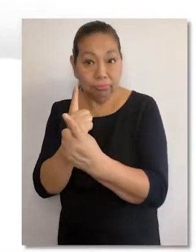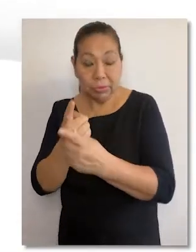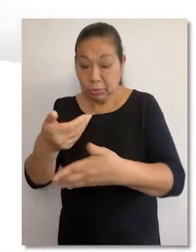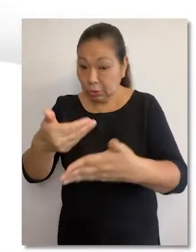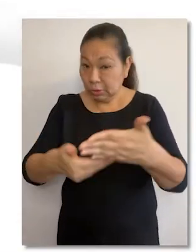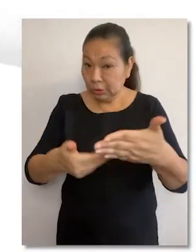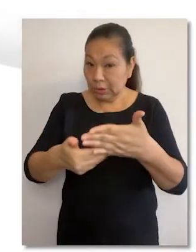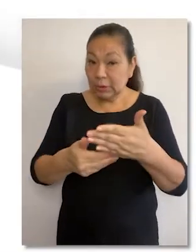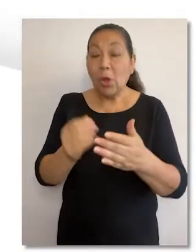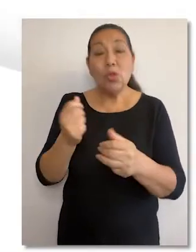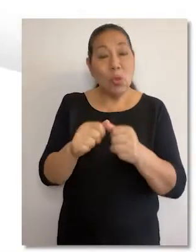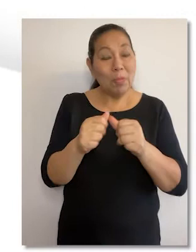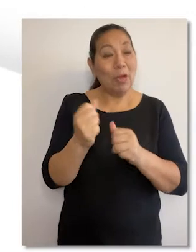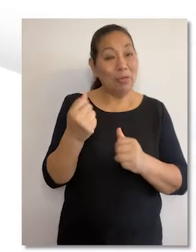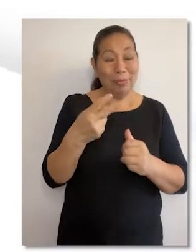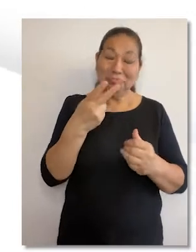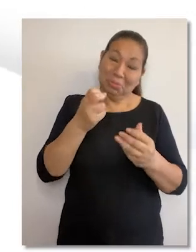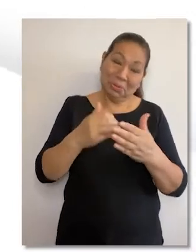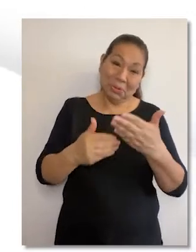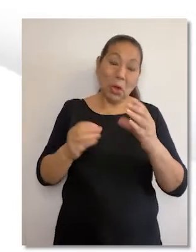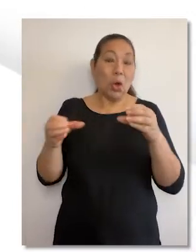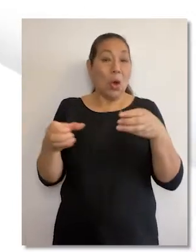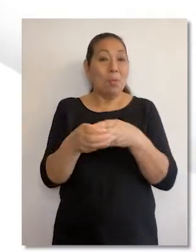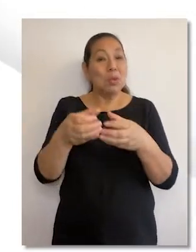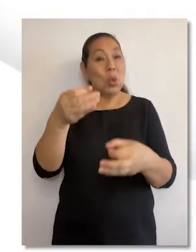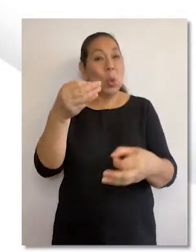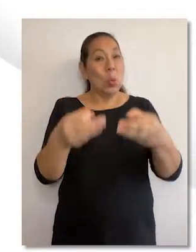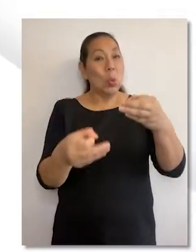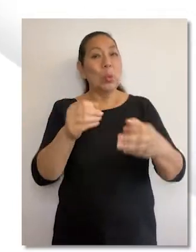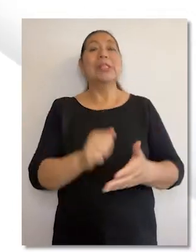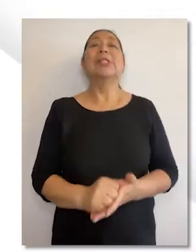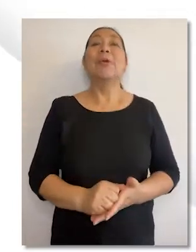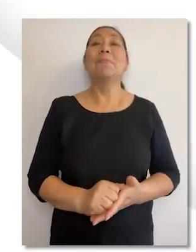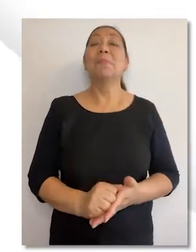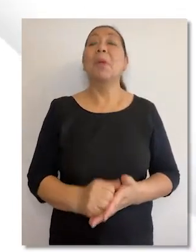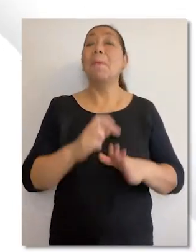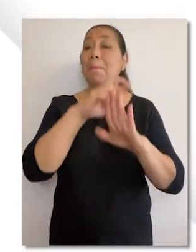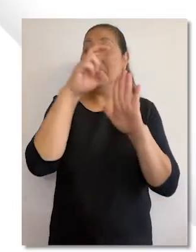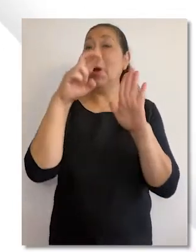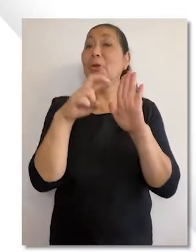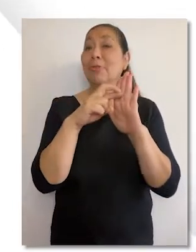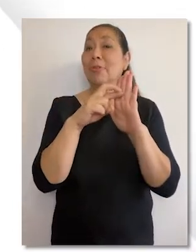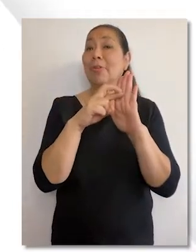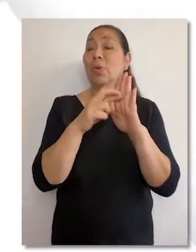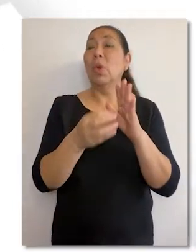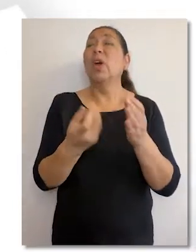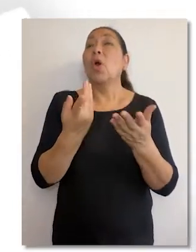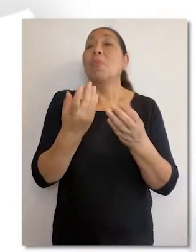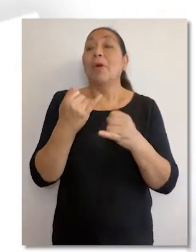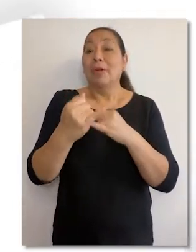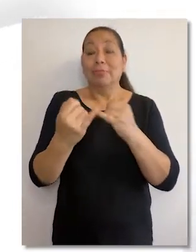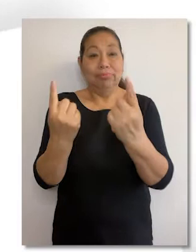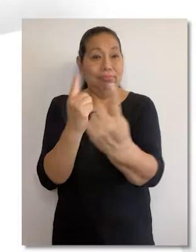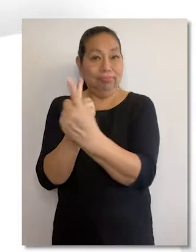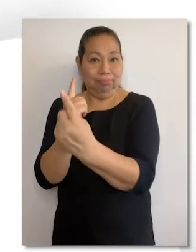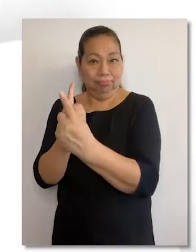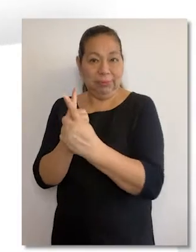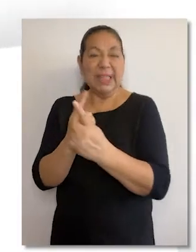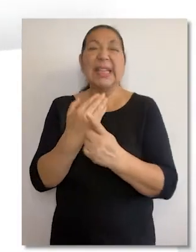conocer los expedientes pares provenientes de las comisiones jurisdiccionales, con proyectos de sentencias